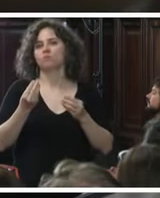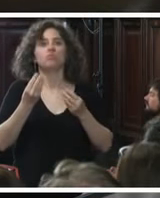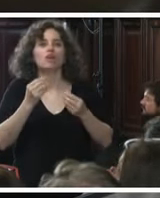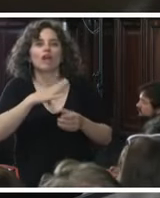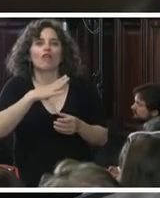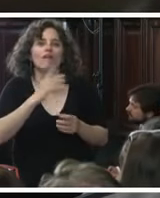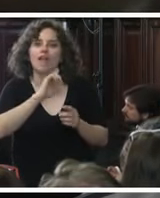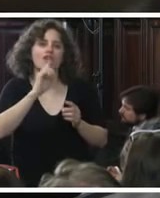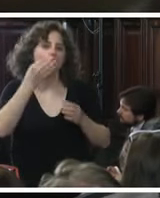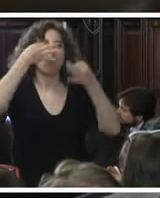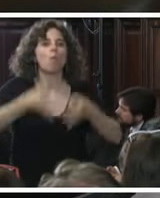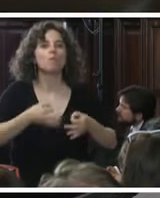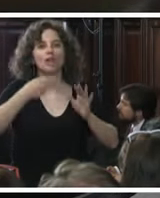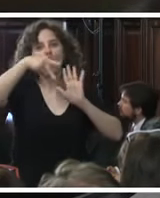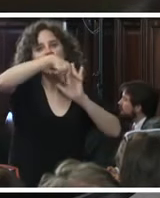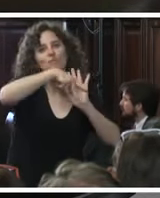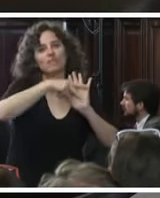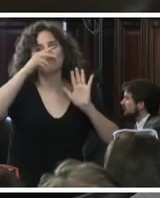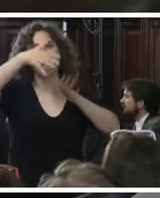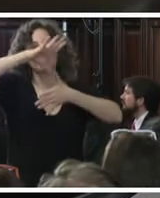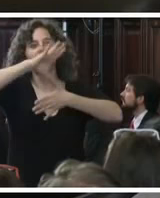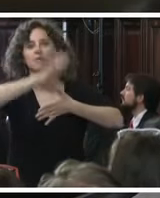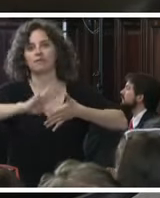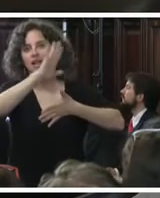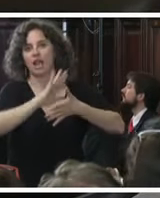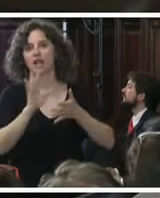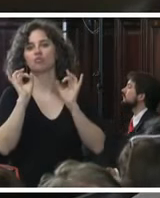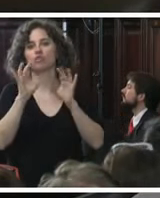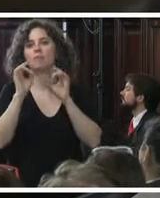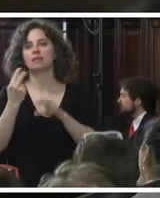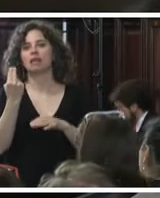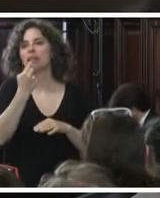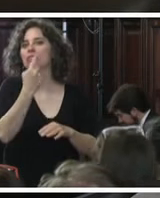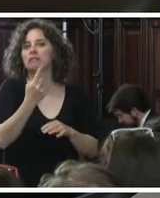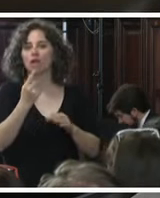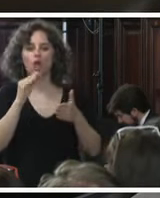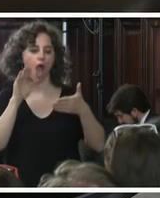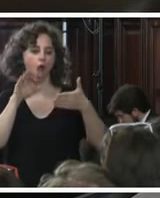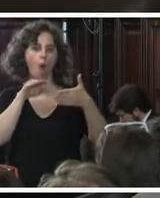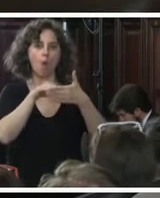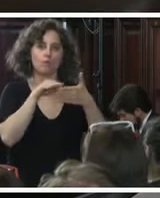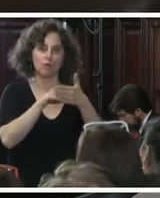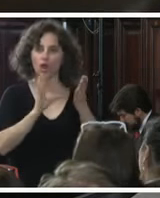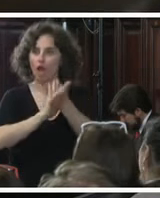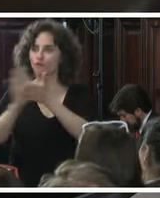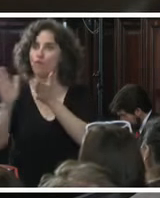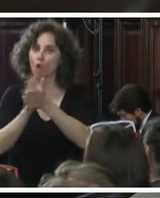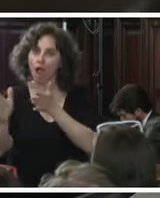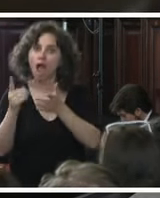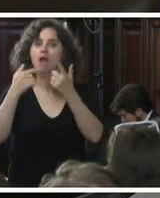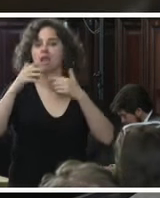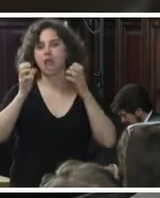con la normativa interamericana que solo permite la prisión preventiva por la obstaculización o la fuga el riesgo